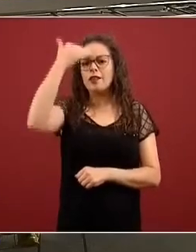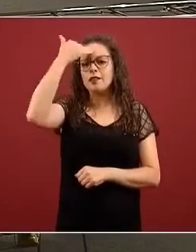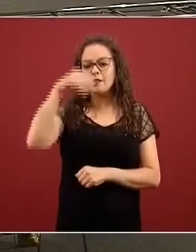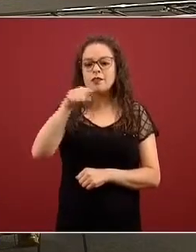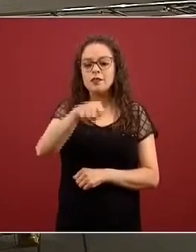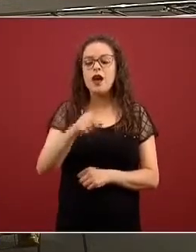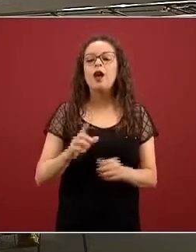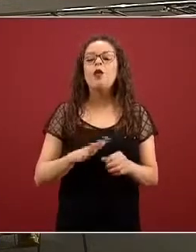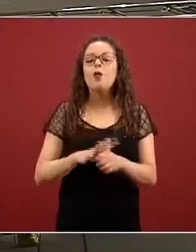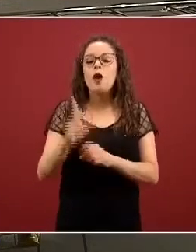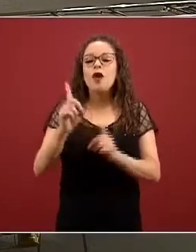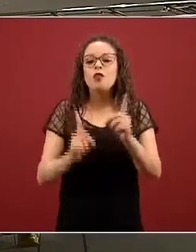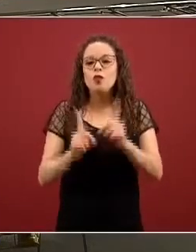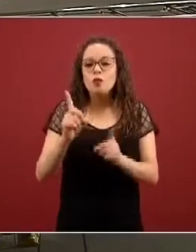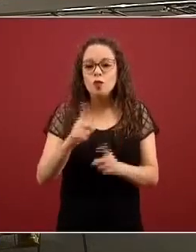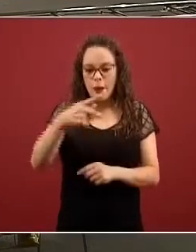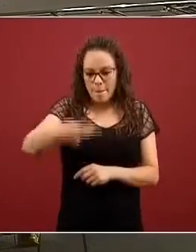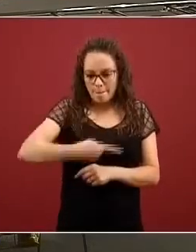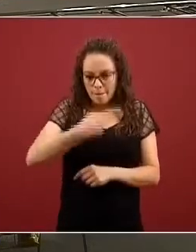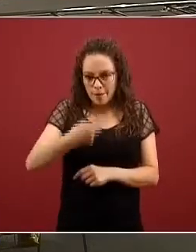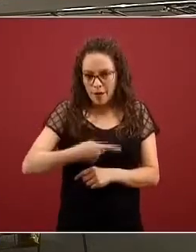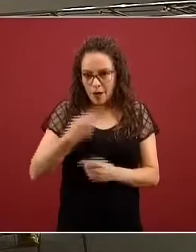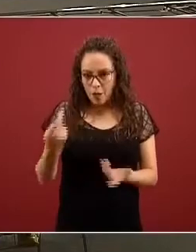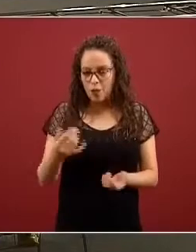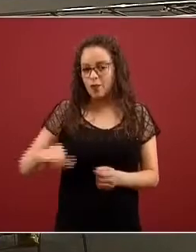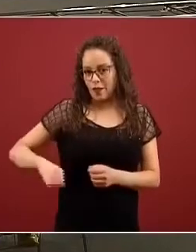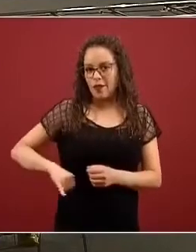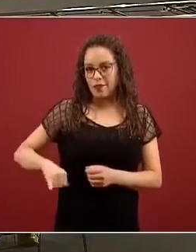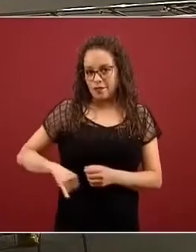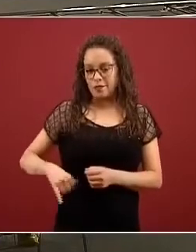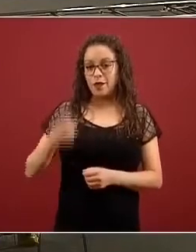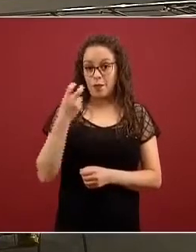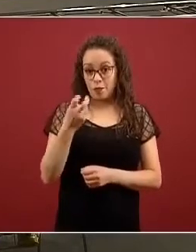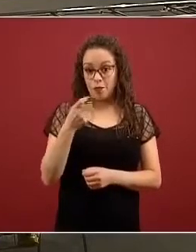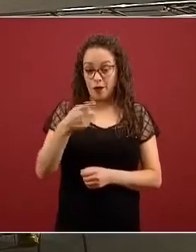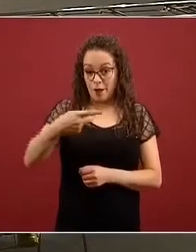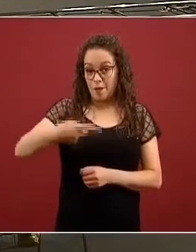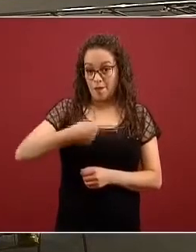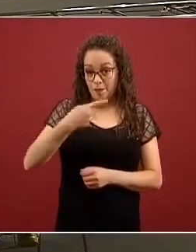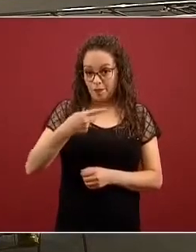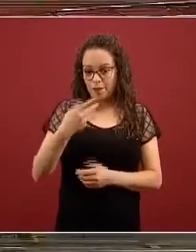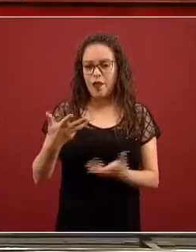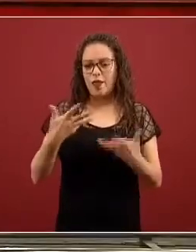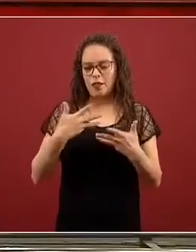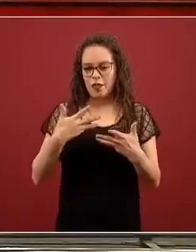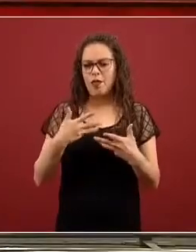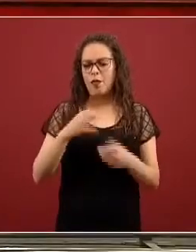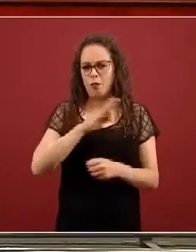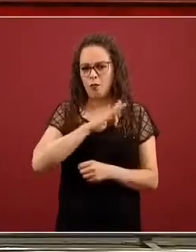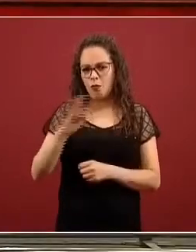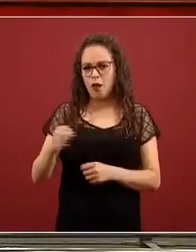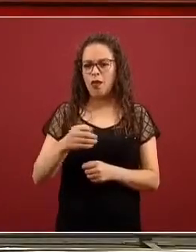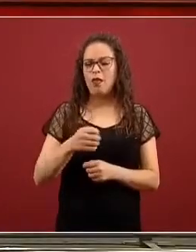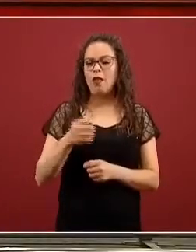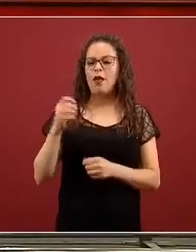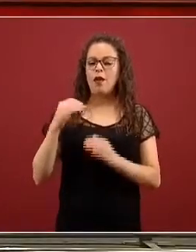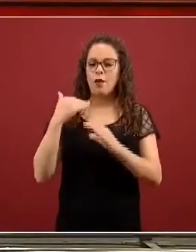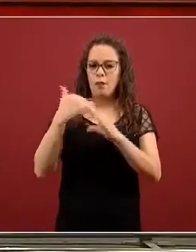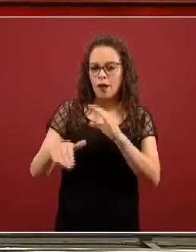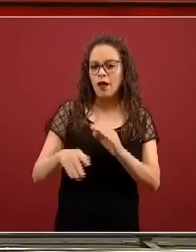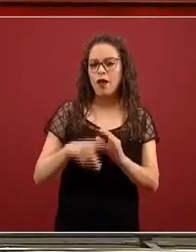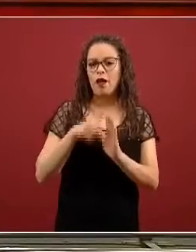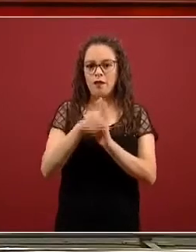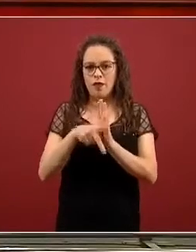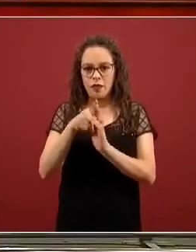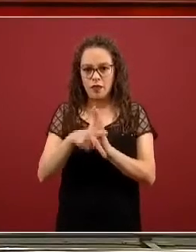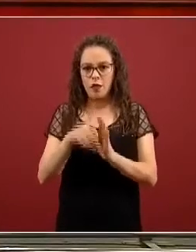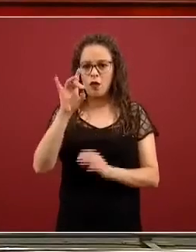vamos a recibir las preguntas de los niños en videos de hasta 30 segundos como máximo, para que